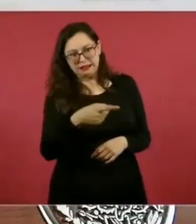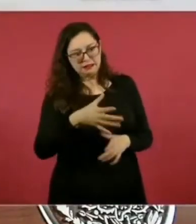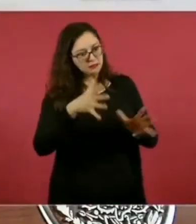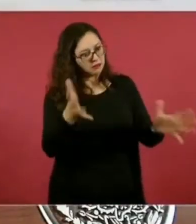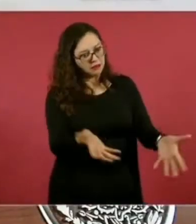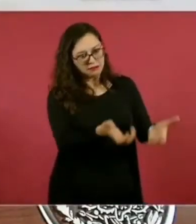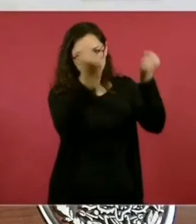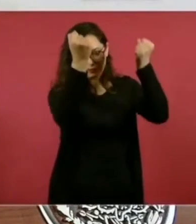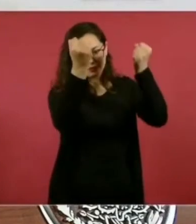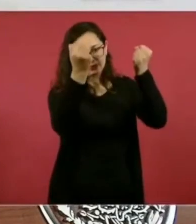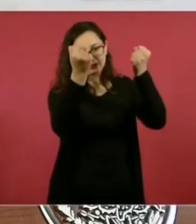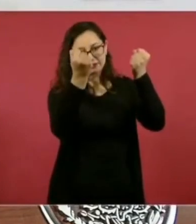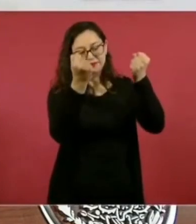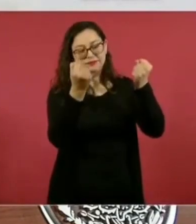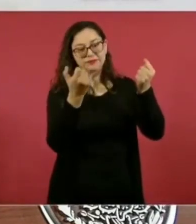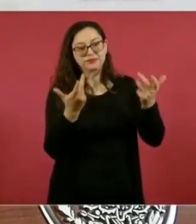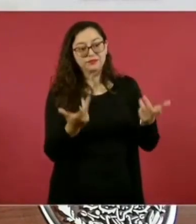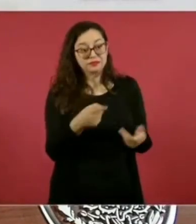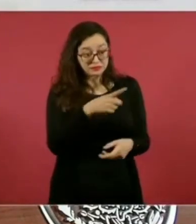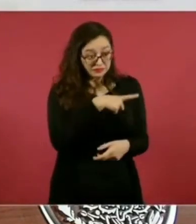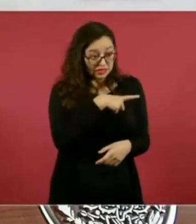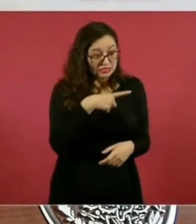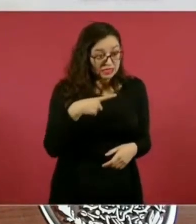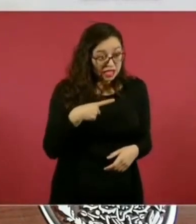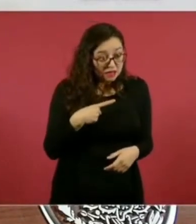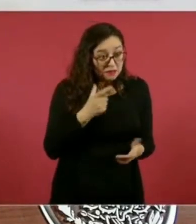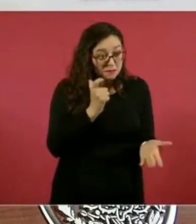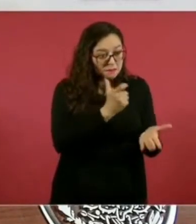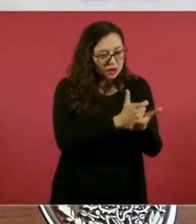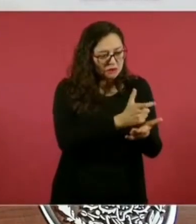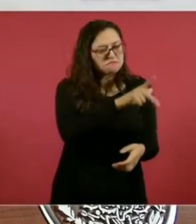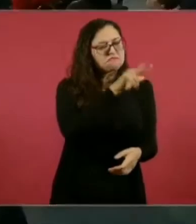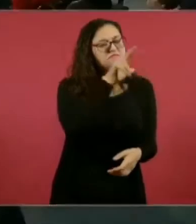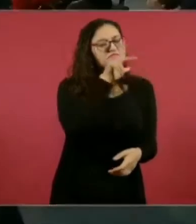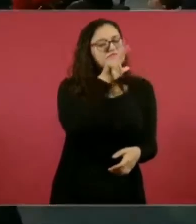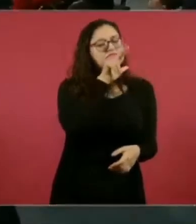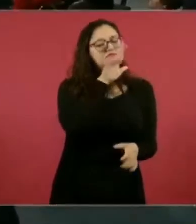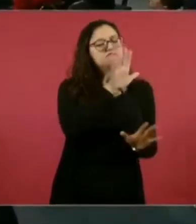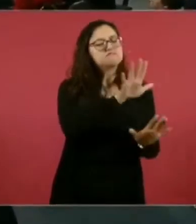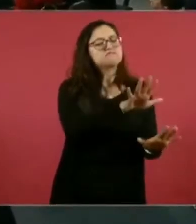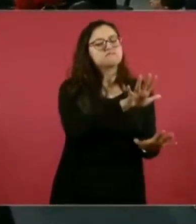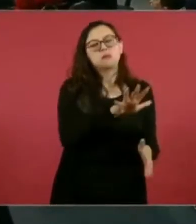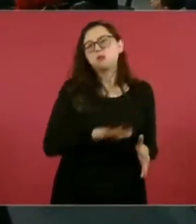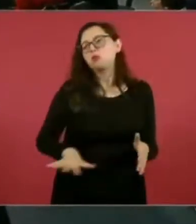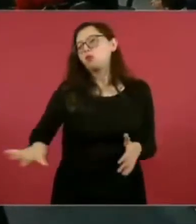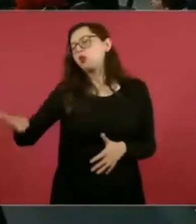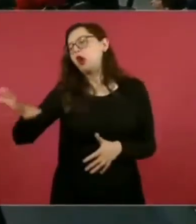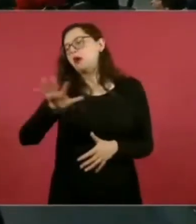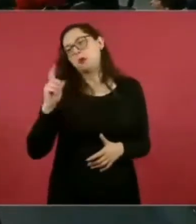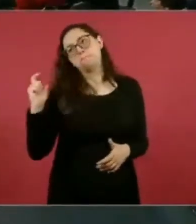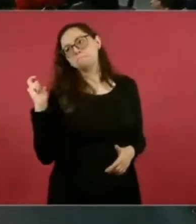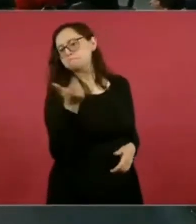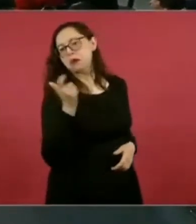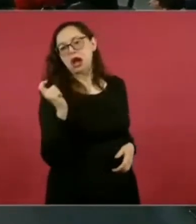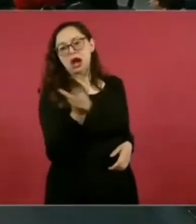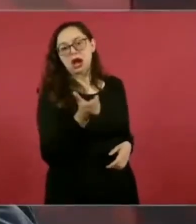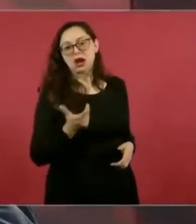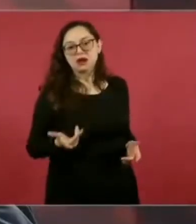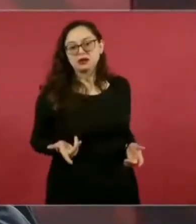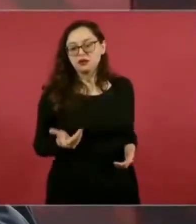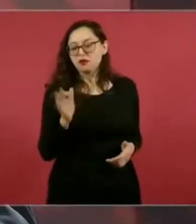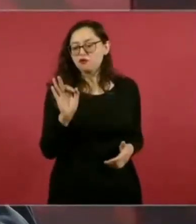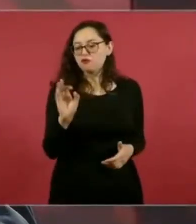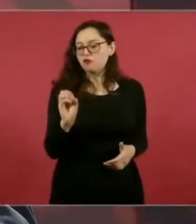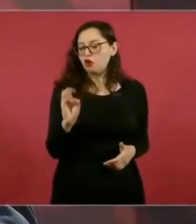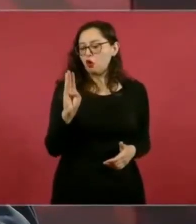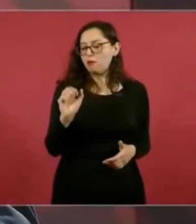al convertir las deudas de unos cuantos en deuda pública con el Fodoproa